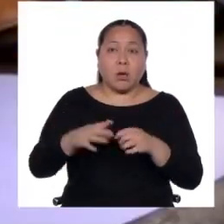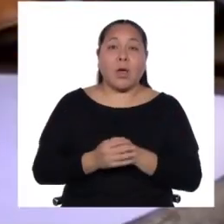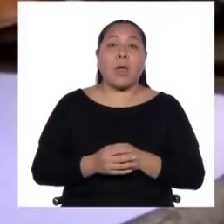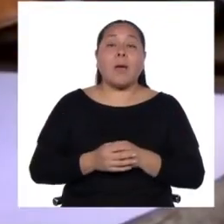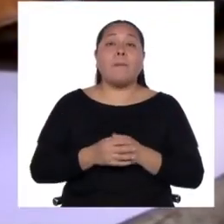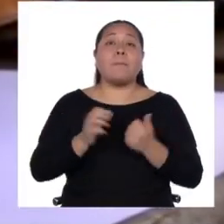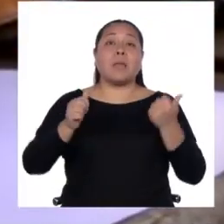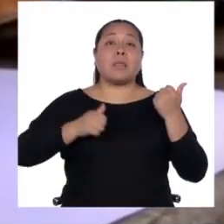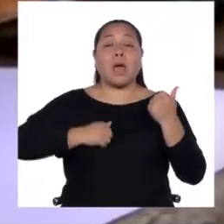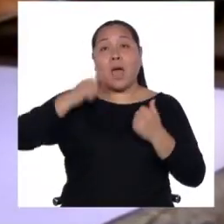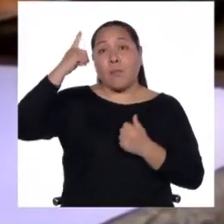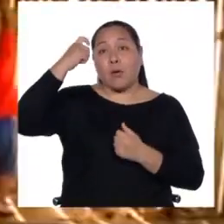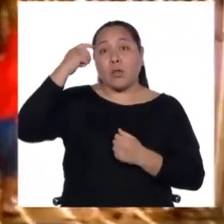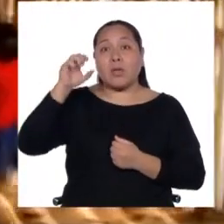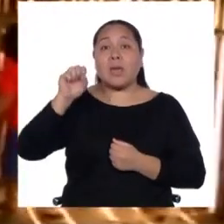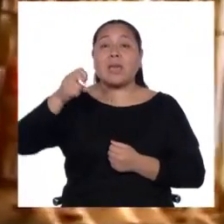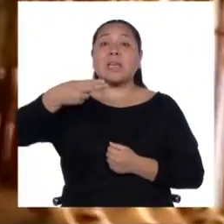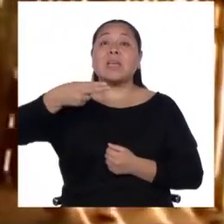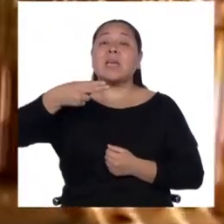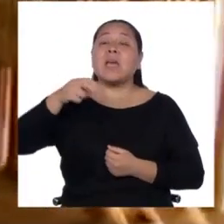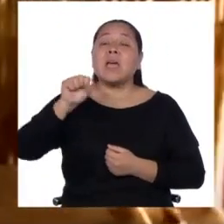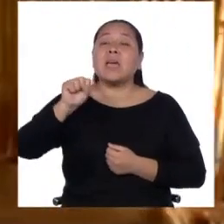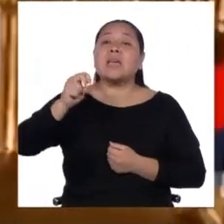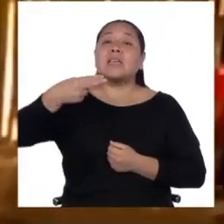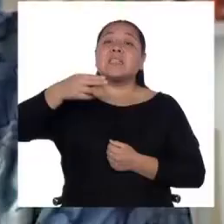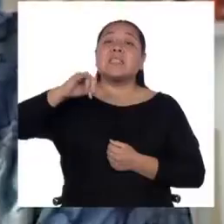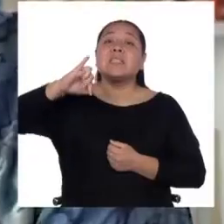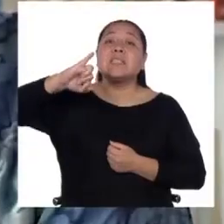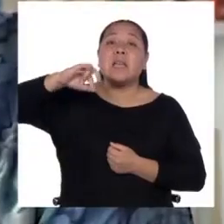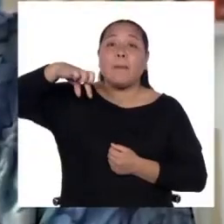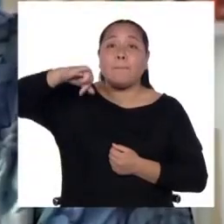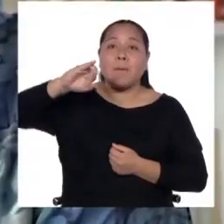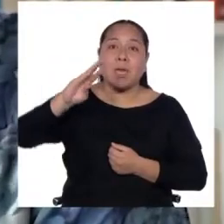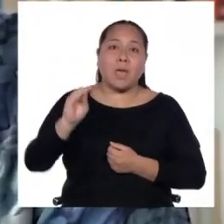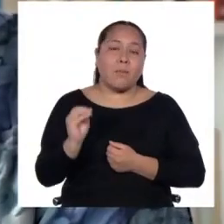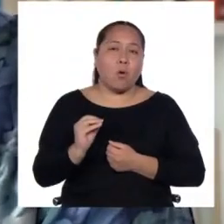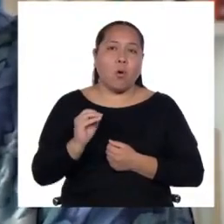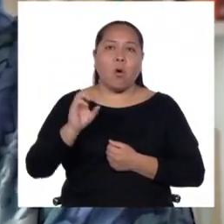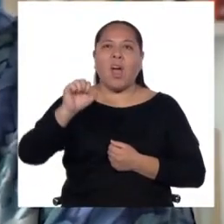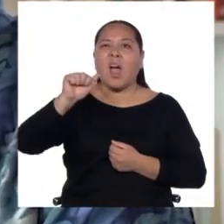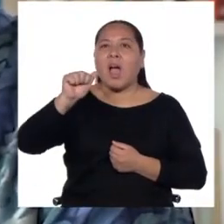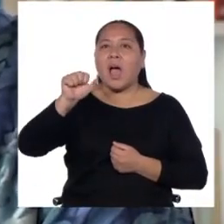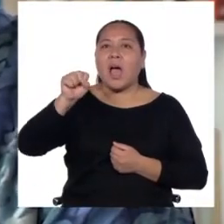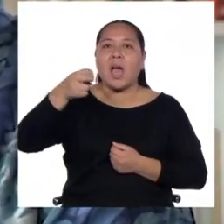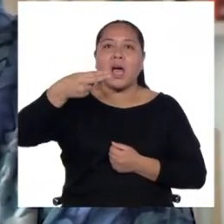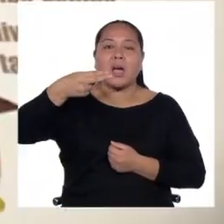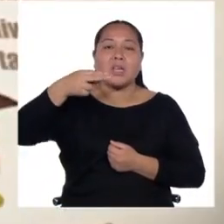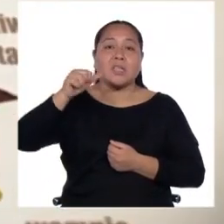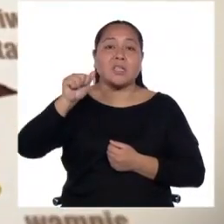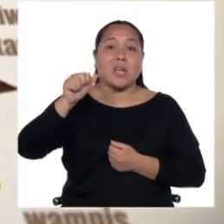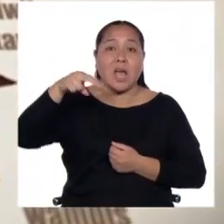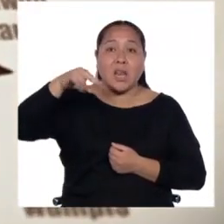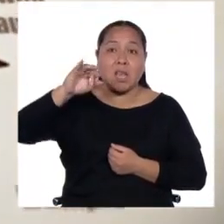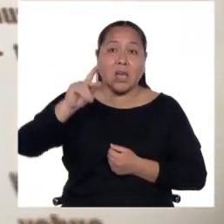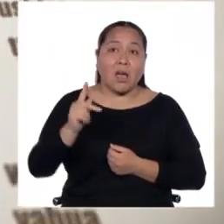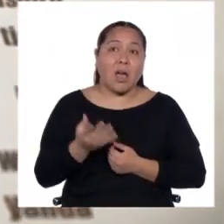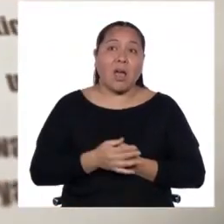el Shipibo, por ahí el Ashánica, por ahí el Aguajún, pero el resto de las lenguas están en peligro.